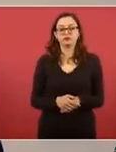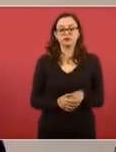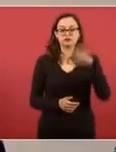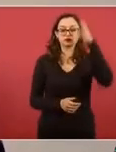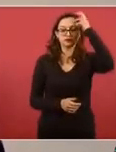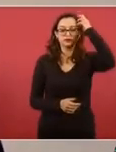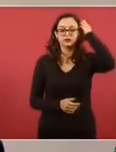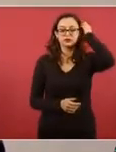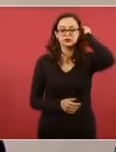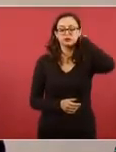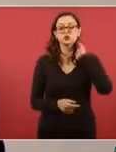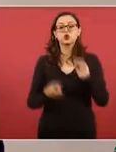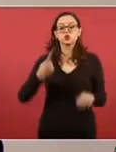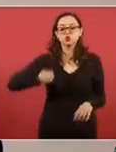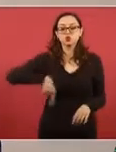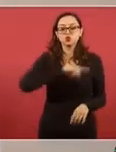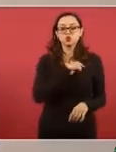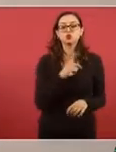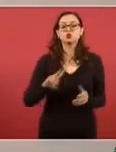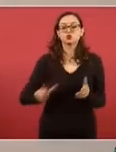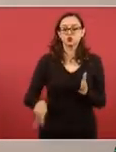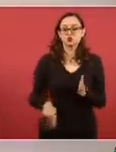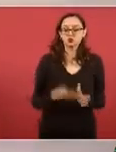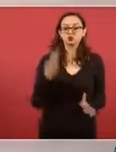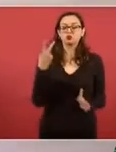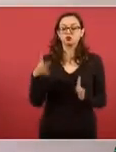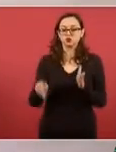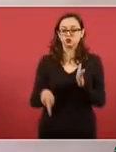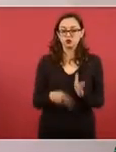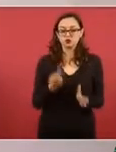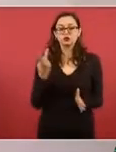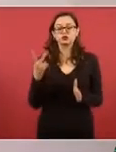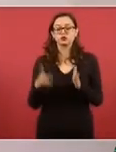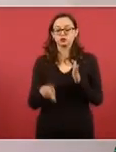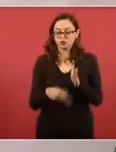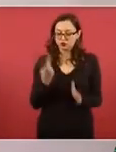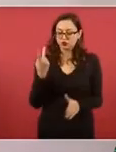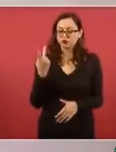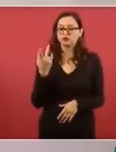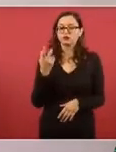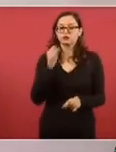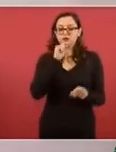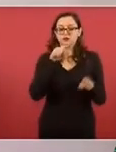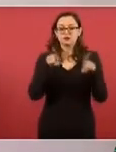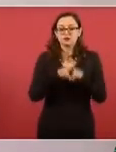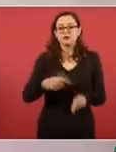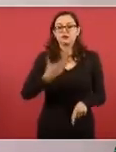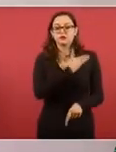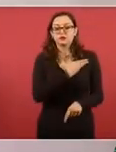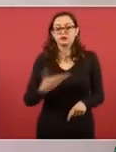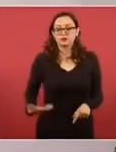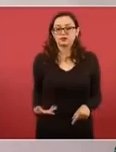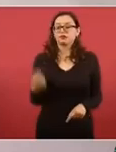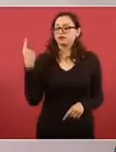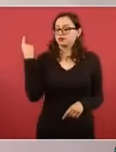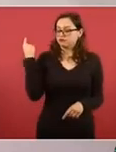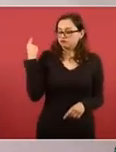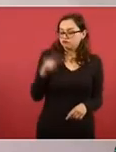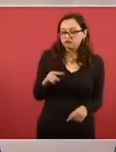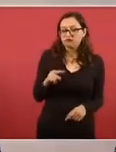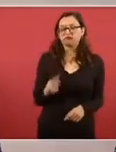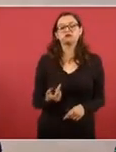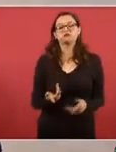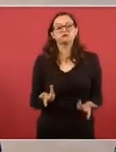abuso, violación a los derechos humanos ni injusticia alguna. Todos los responsables